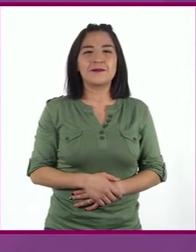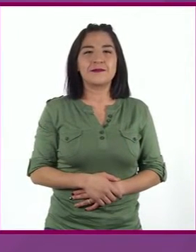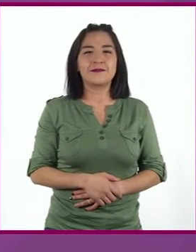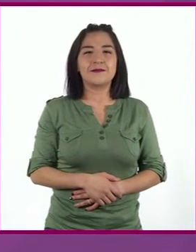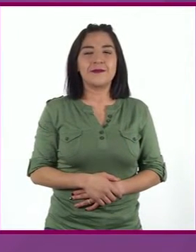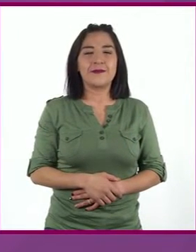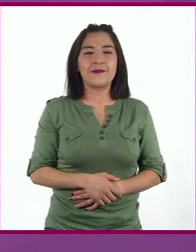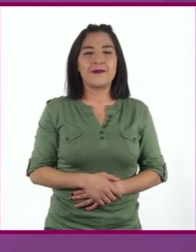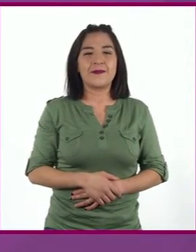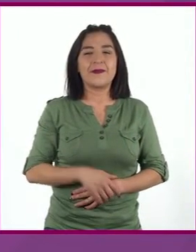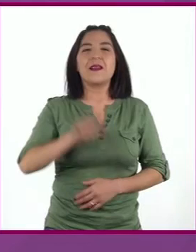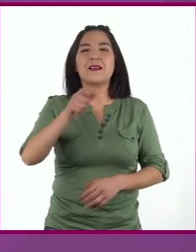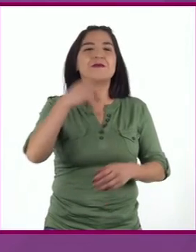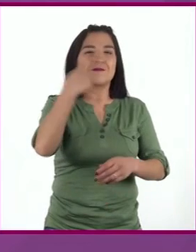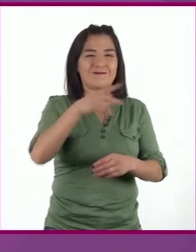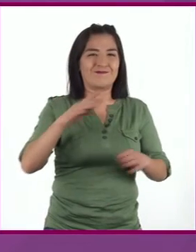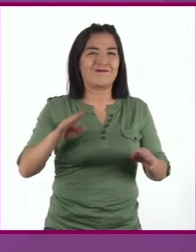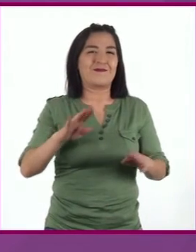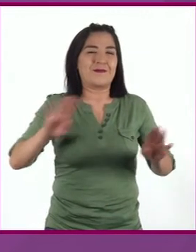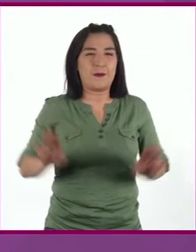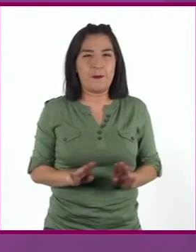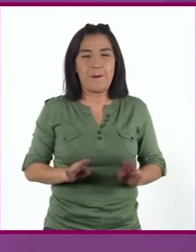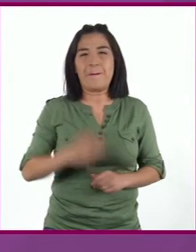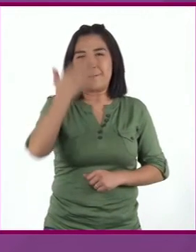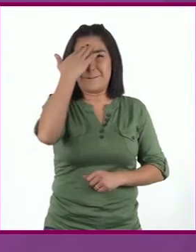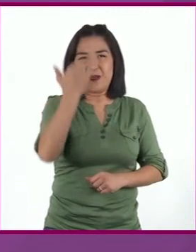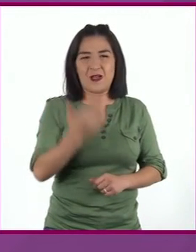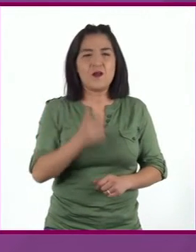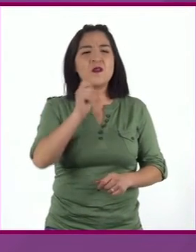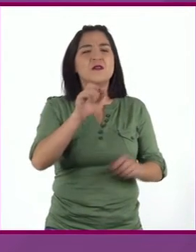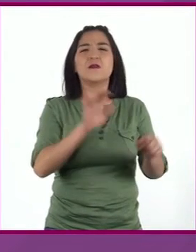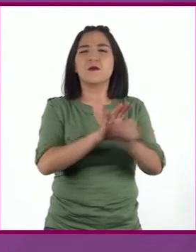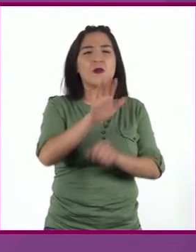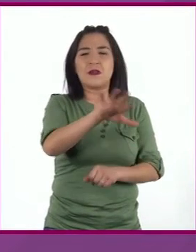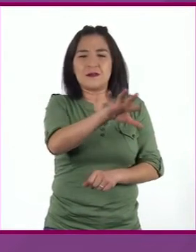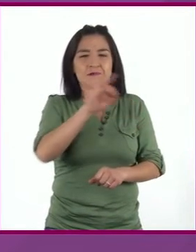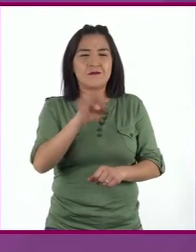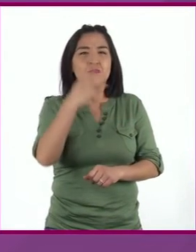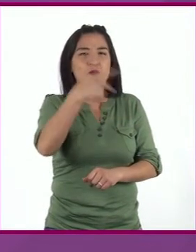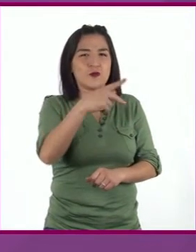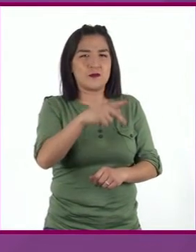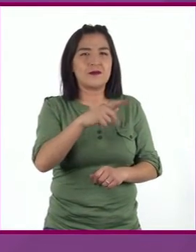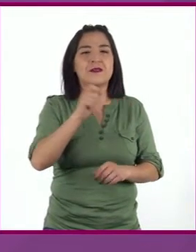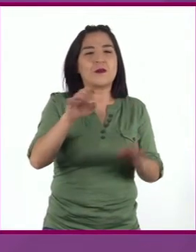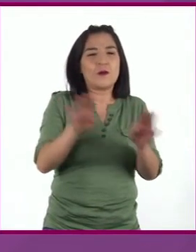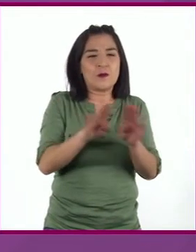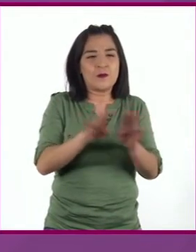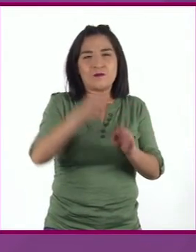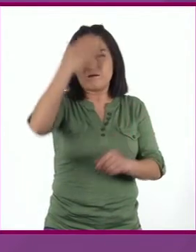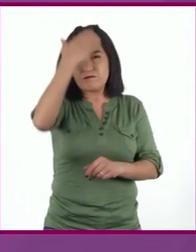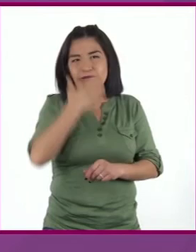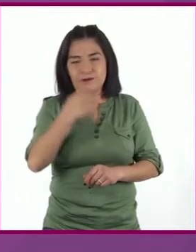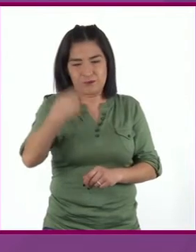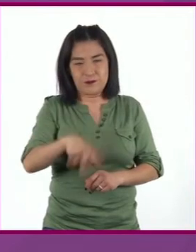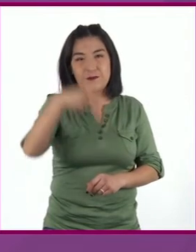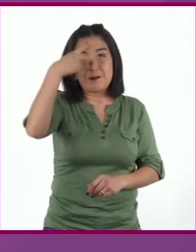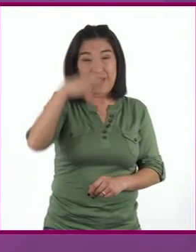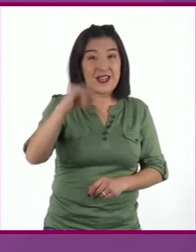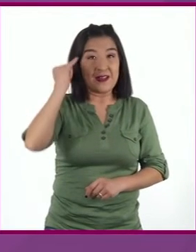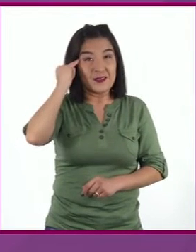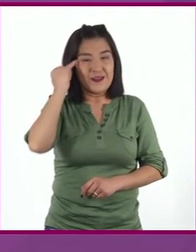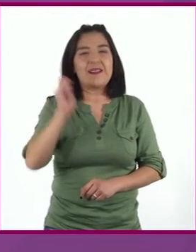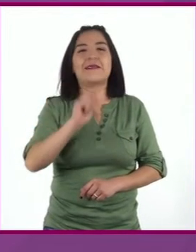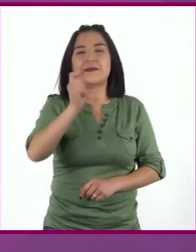Monografía de los mayas Los rasgos que imprime el mundo maya en el rostro plural de México indio